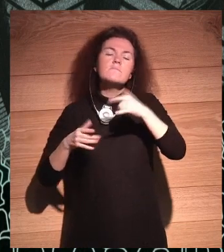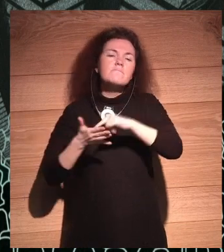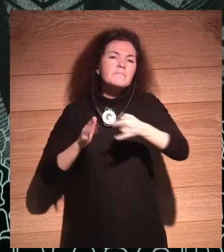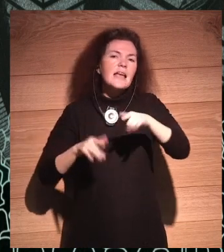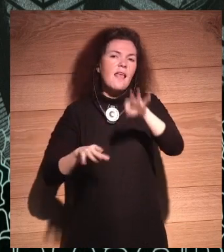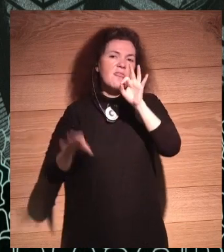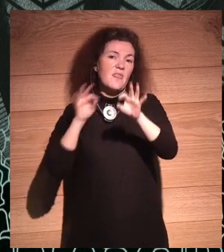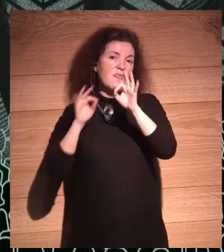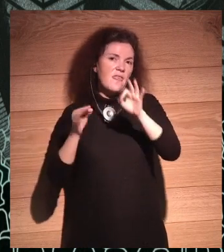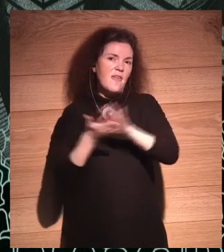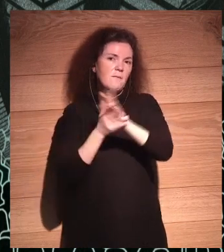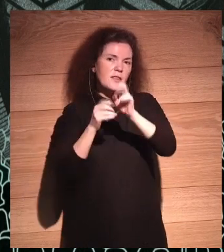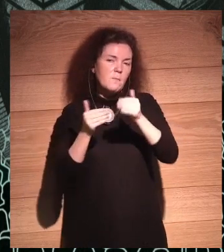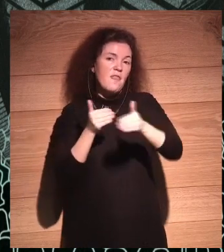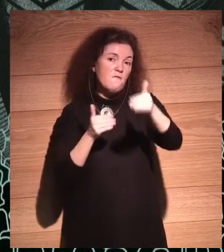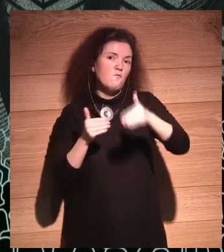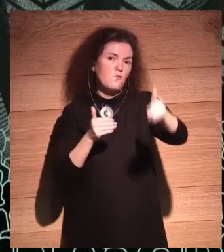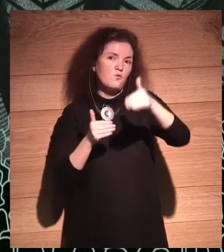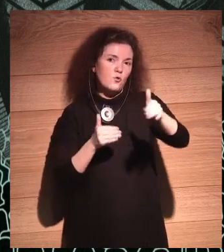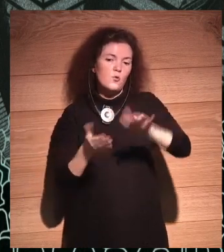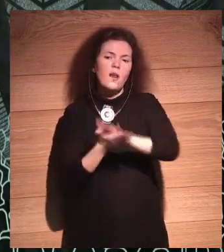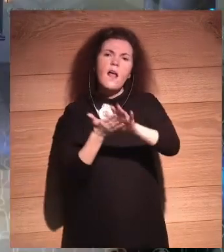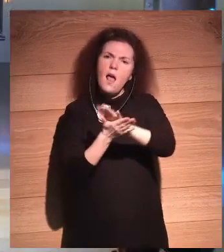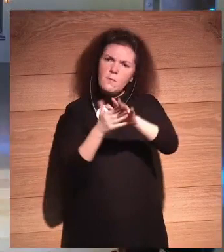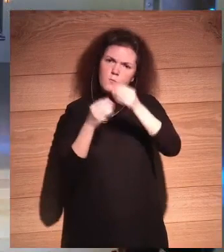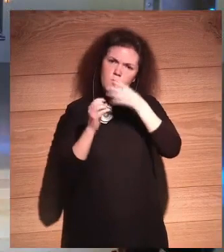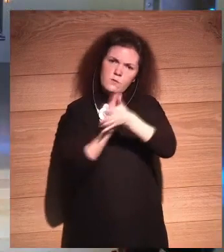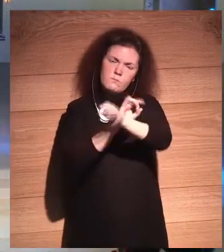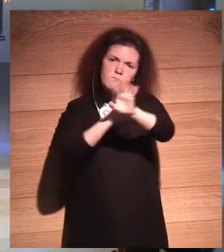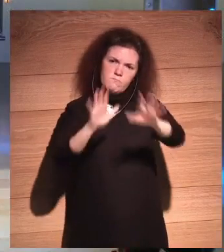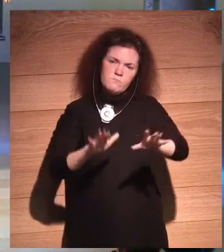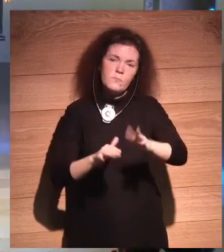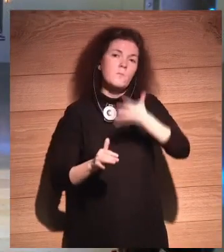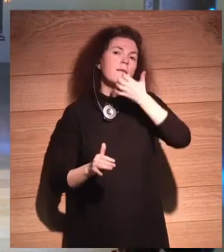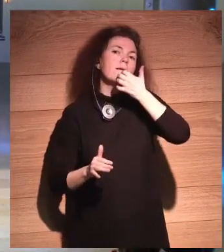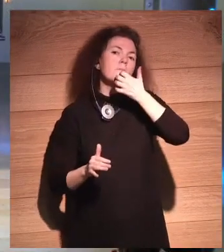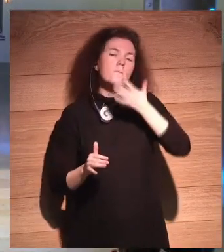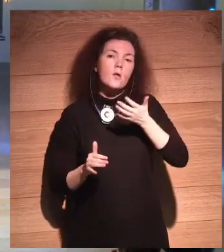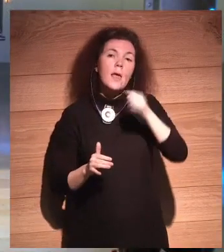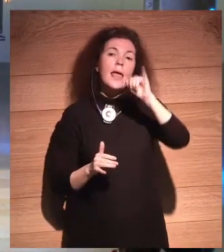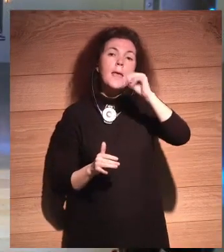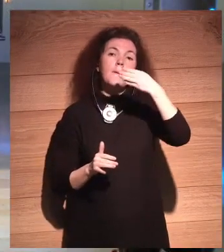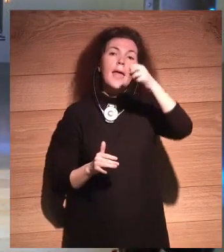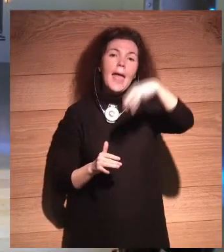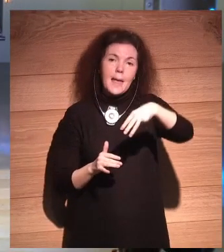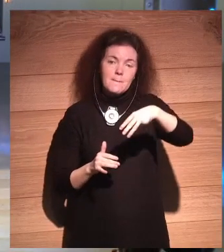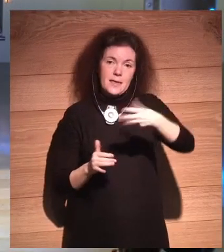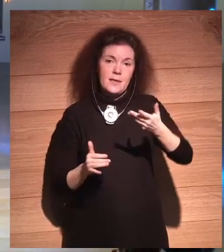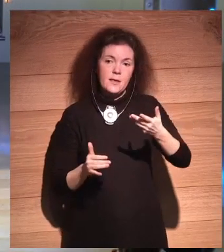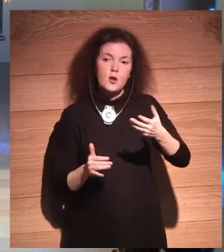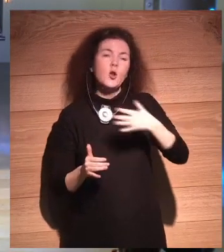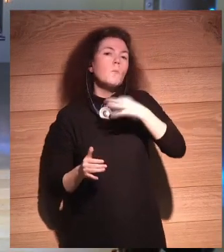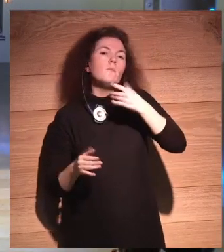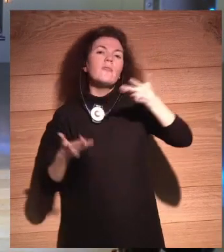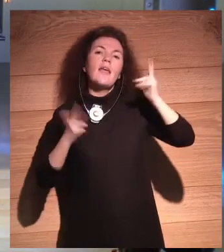tecnológicas están contando la narrativa del futuro y lo están haciendo muy bien. Por ejemplo, IBM. No deberíamos dejar que la